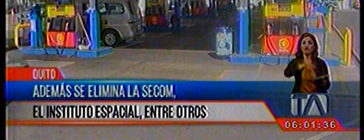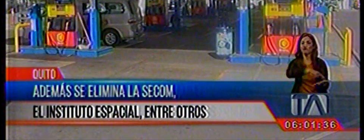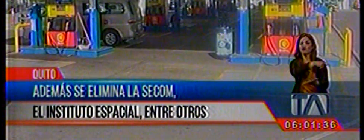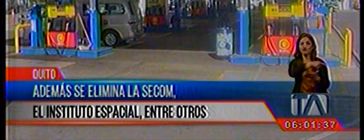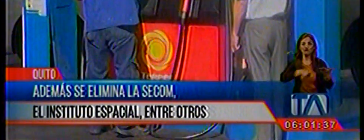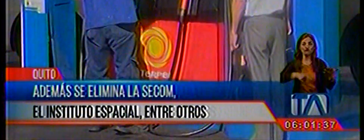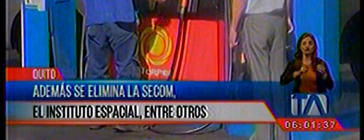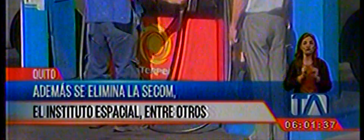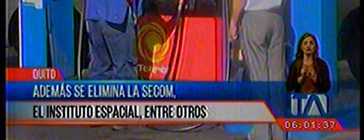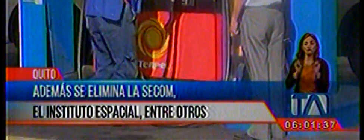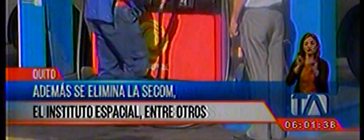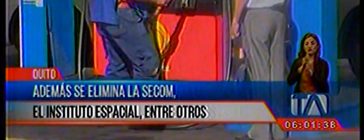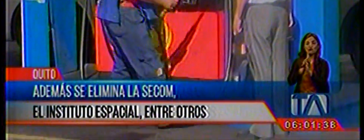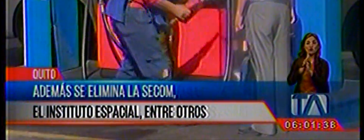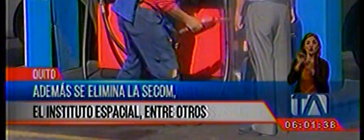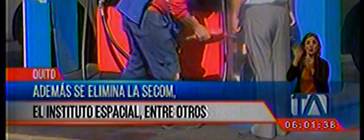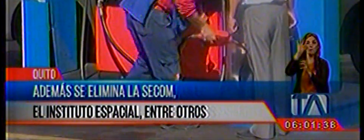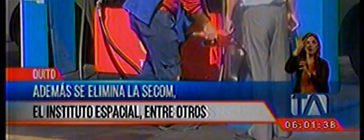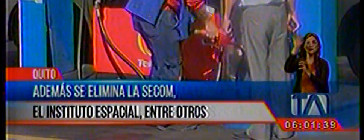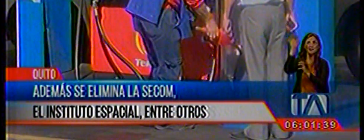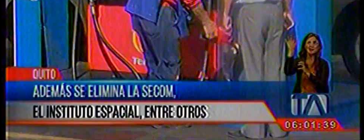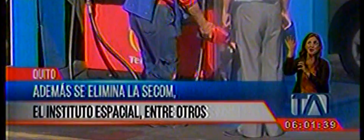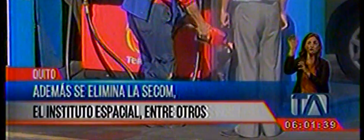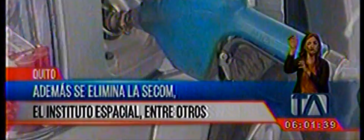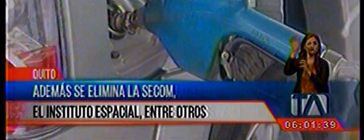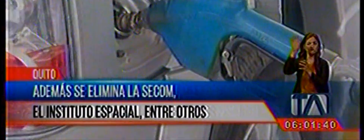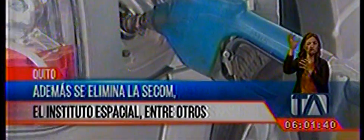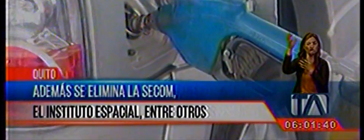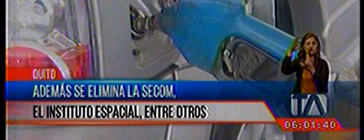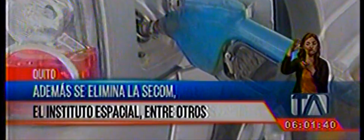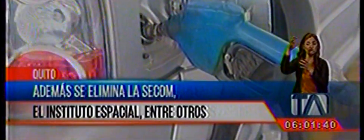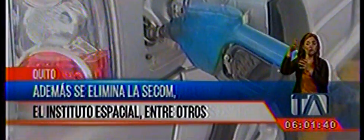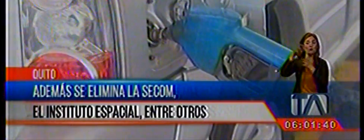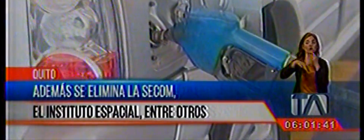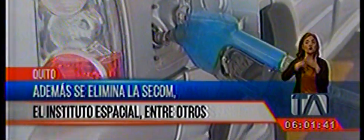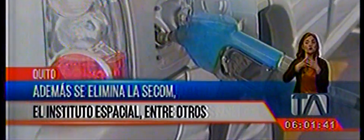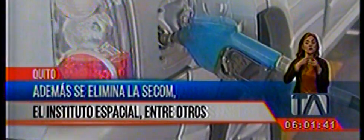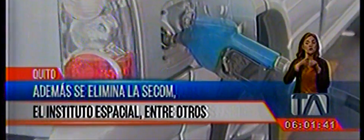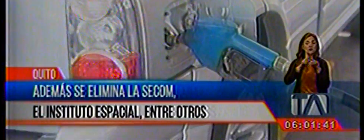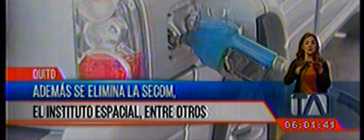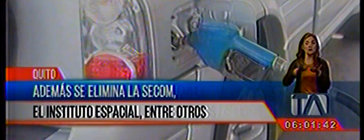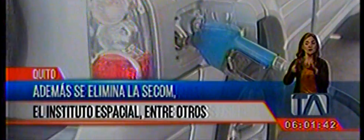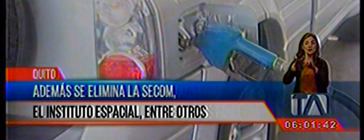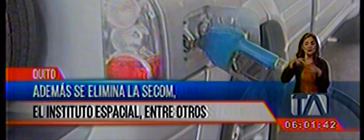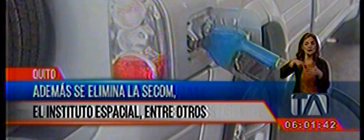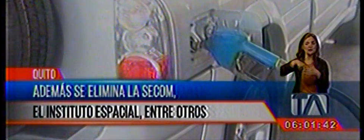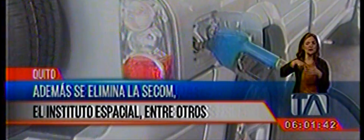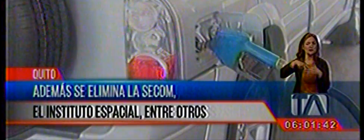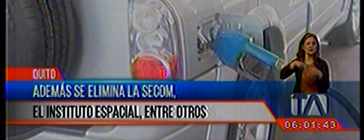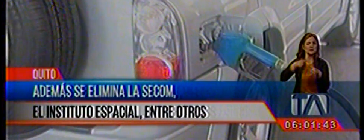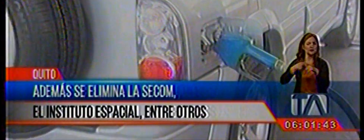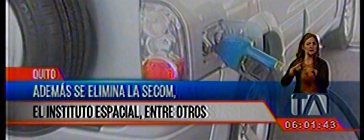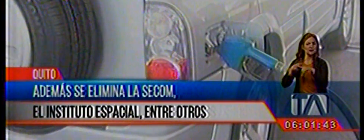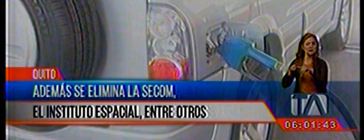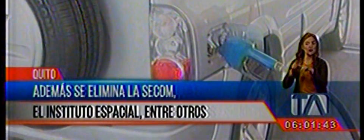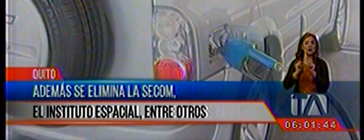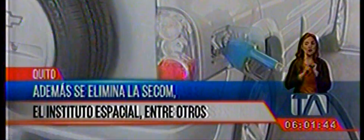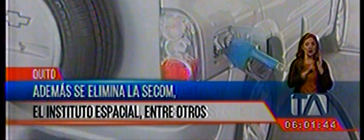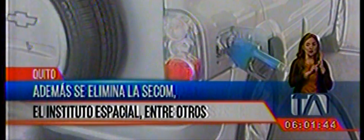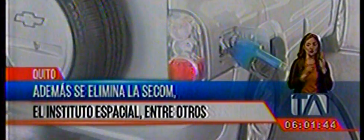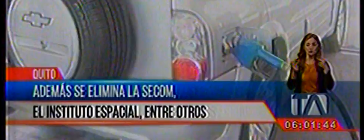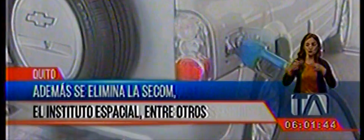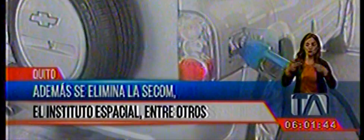Instituto Espacial, la Secretaría de Límites Internos y otros. El servicio de rentas se funcionará con